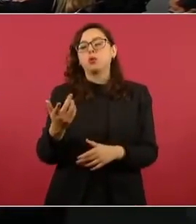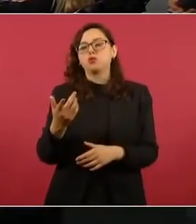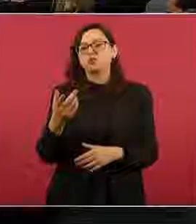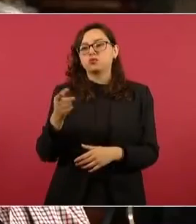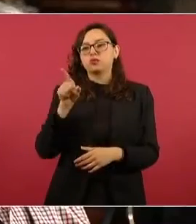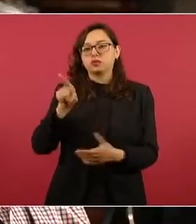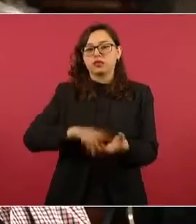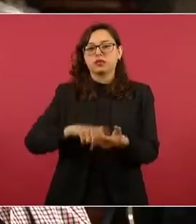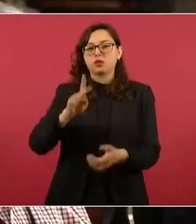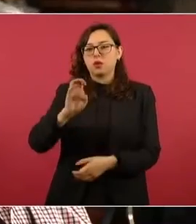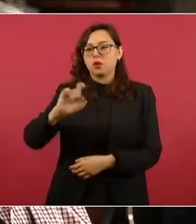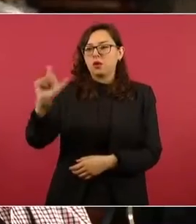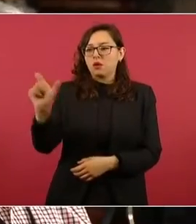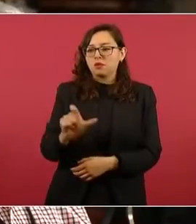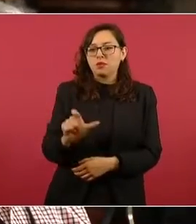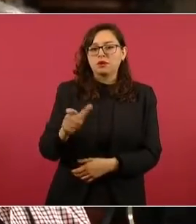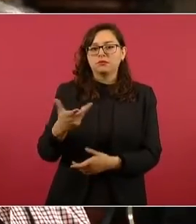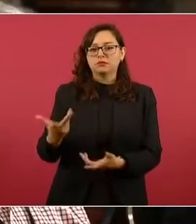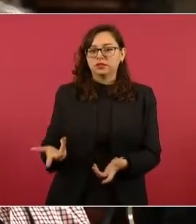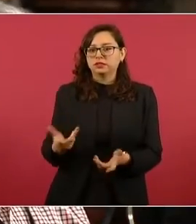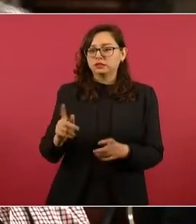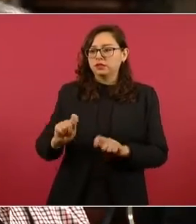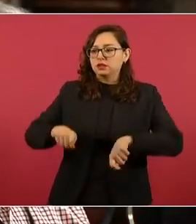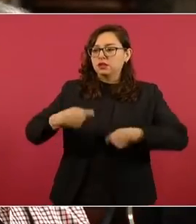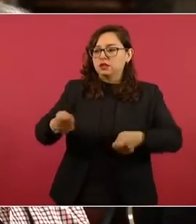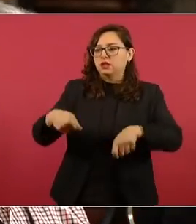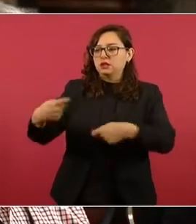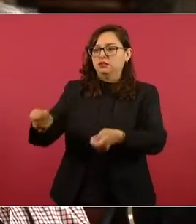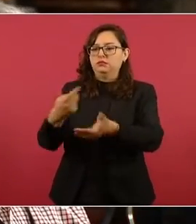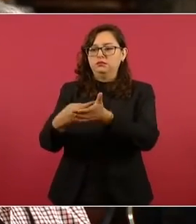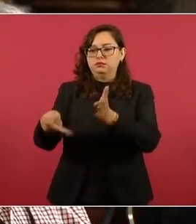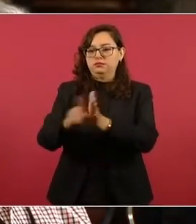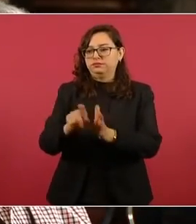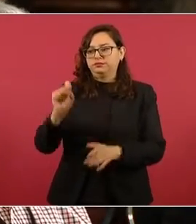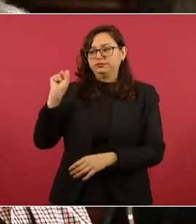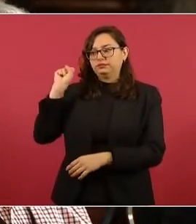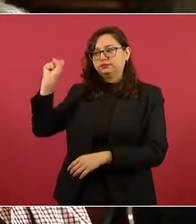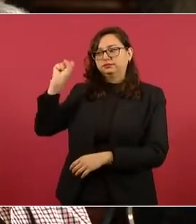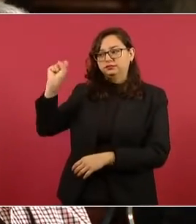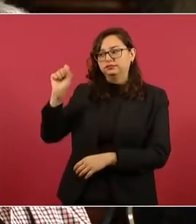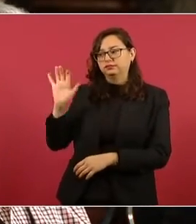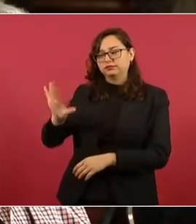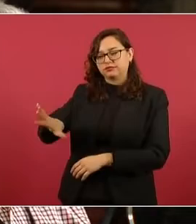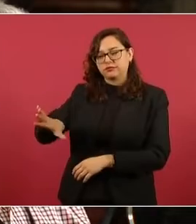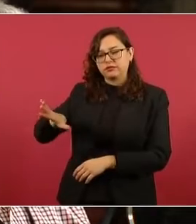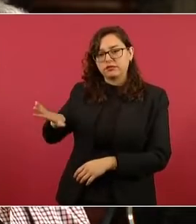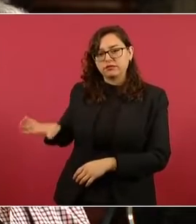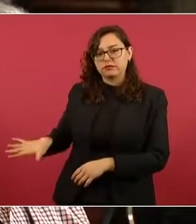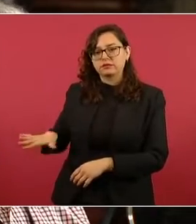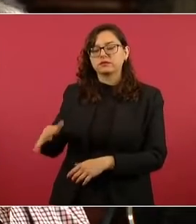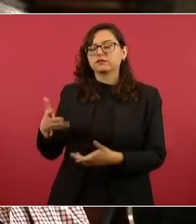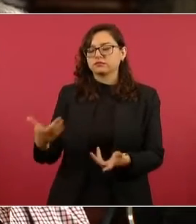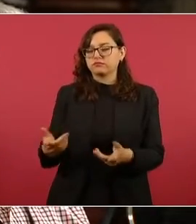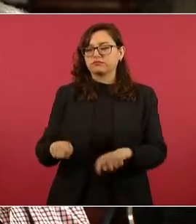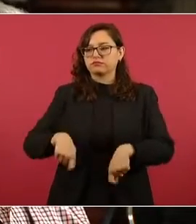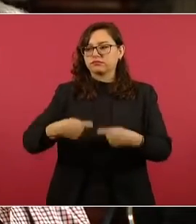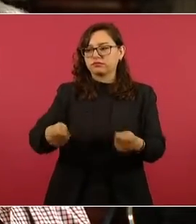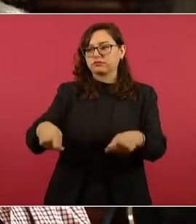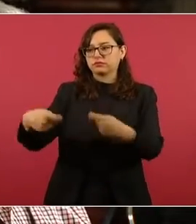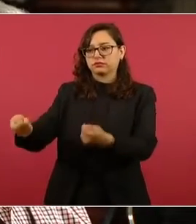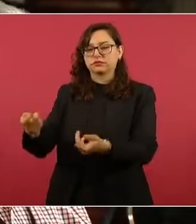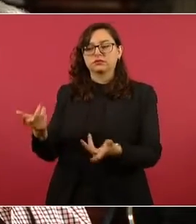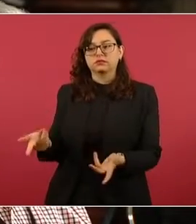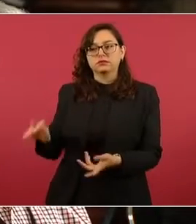directa sin que se le dé vista al sindicato petrolero, porque ellos están argumentando que en su contrato colectivo se